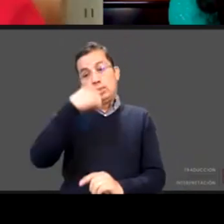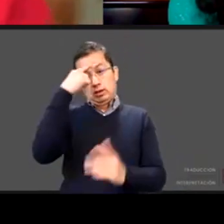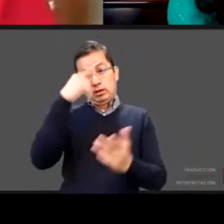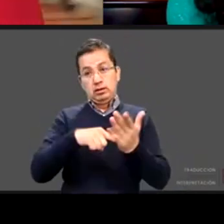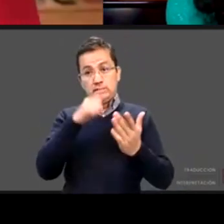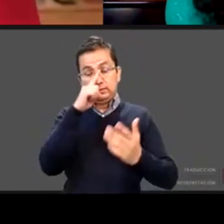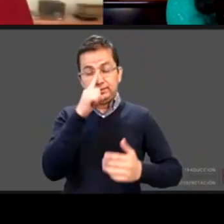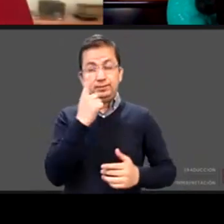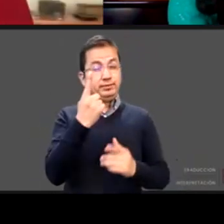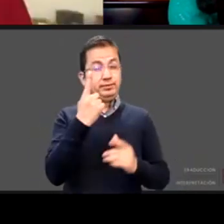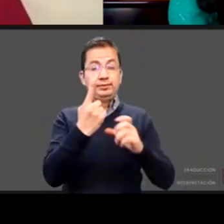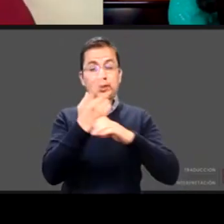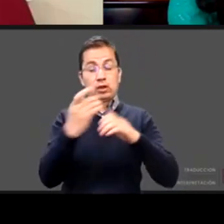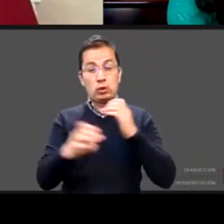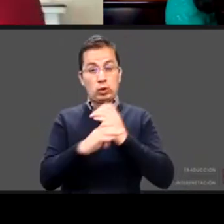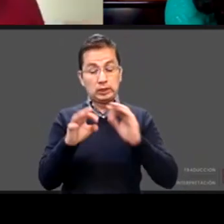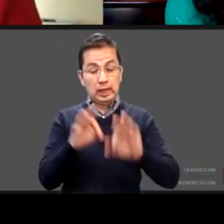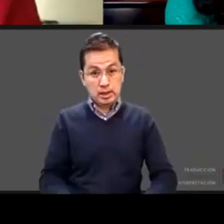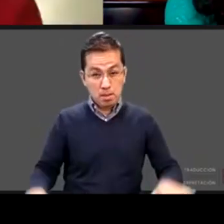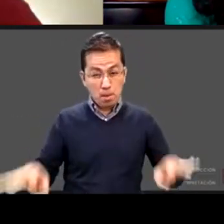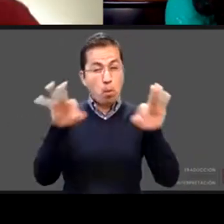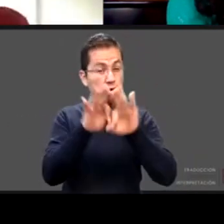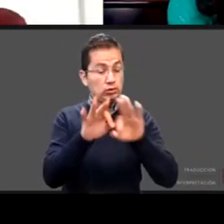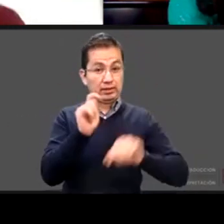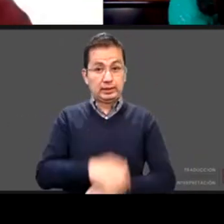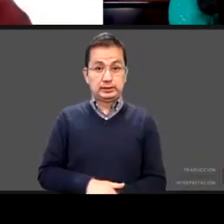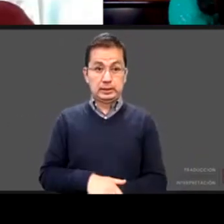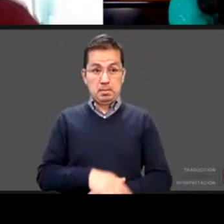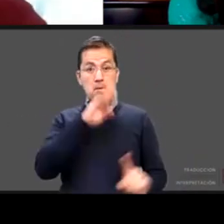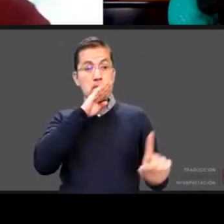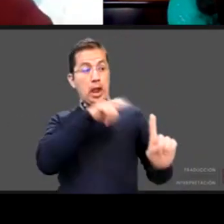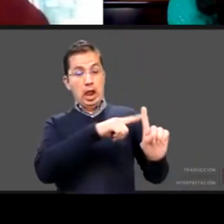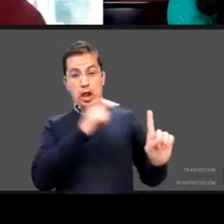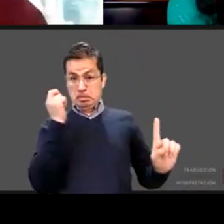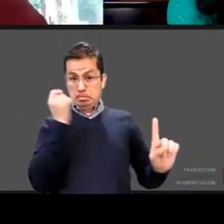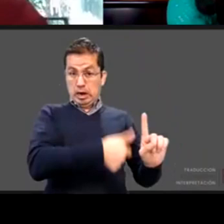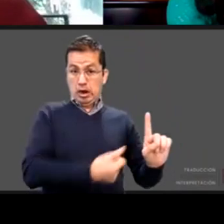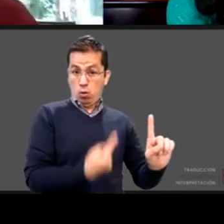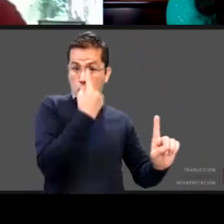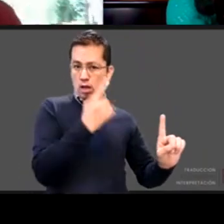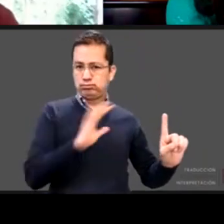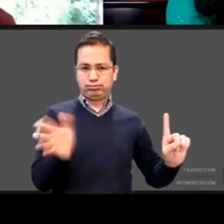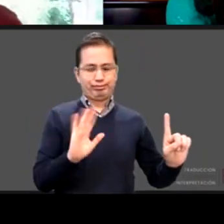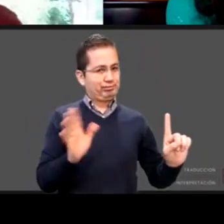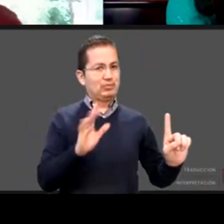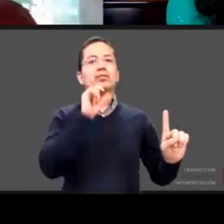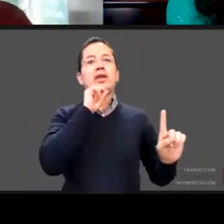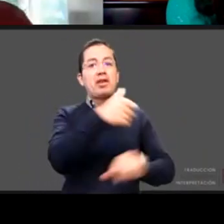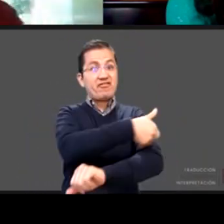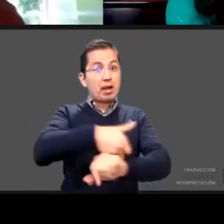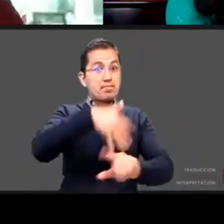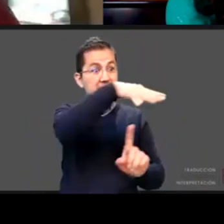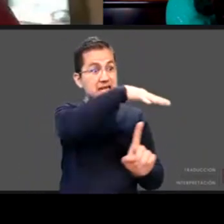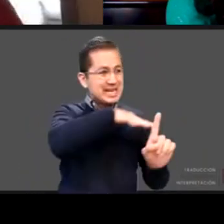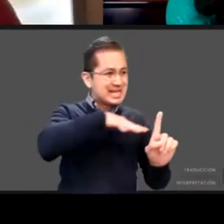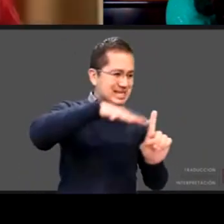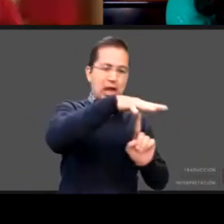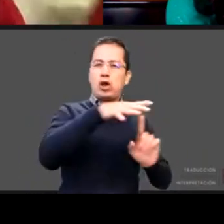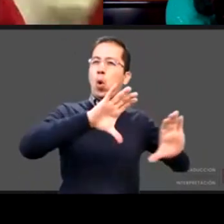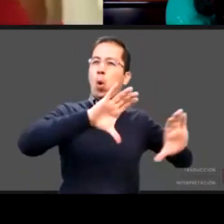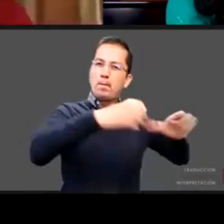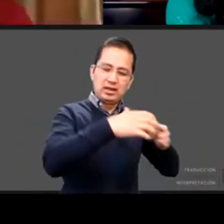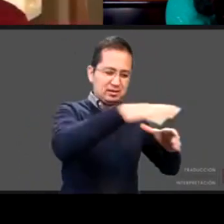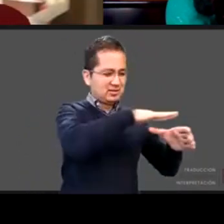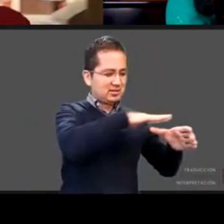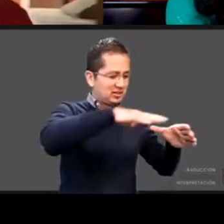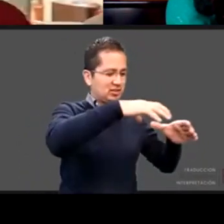que no solo son las mamás son la familia este para educar al niño necesitamos a toda la tribu y esto